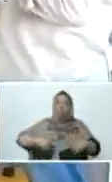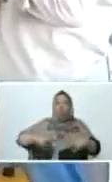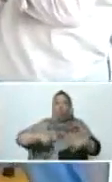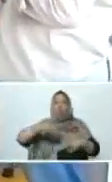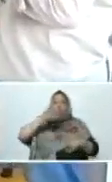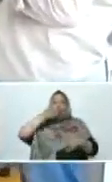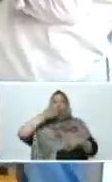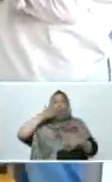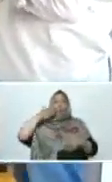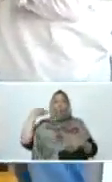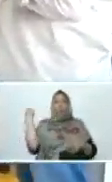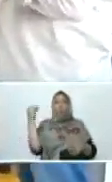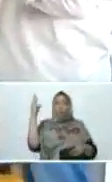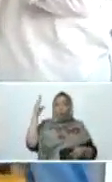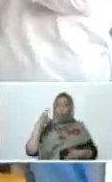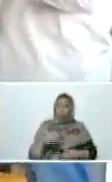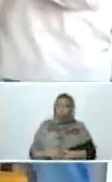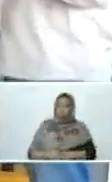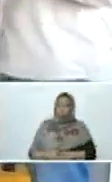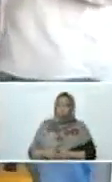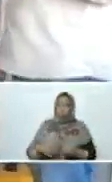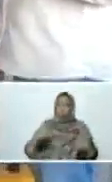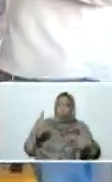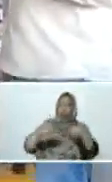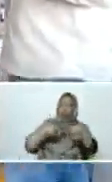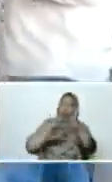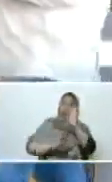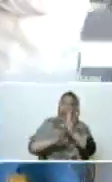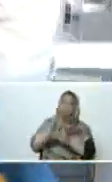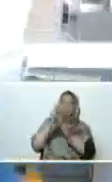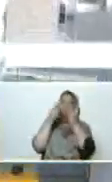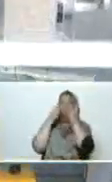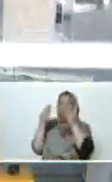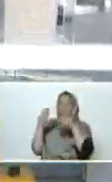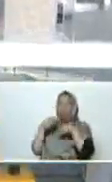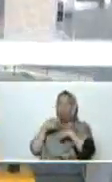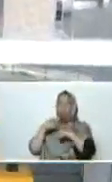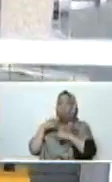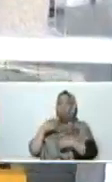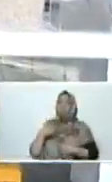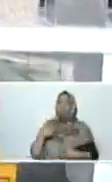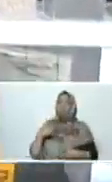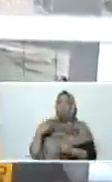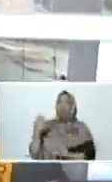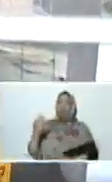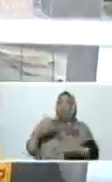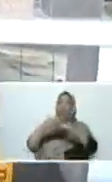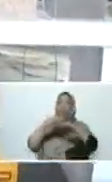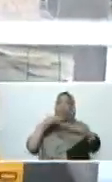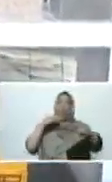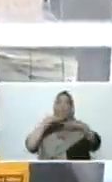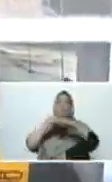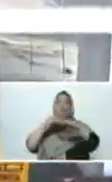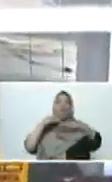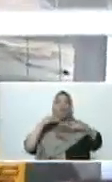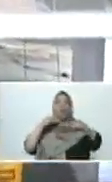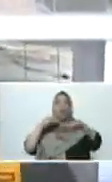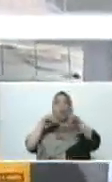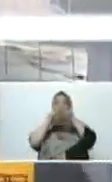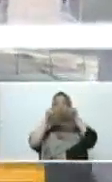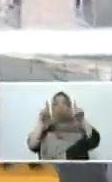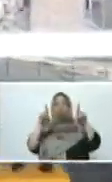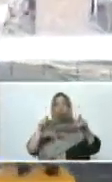orgullo. Tenemos que batir los récords de producción. Aquí tiene los planchones, mira. Así es, los planchones de Sidor. Mi saludo a la clase obrera